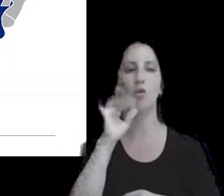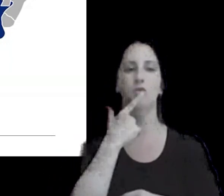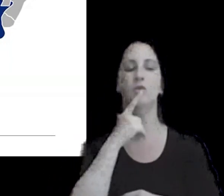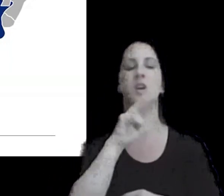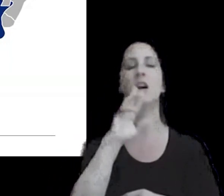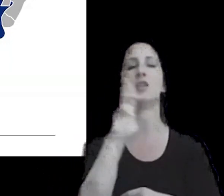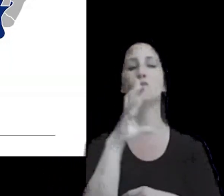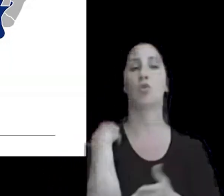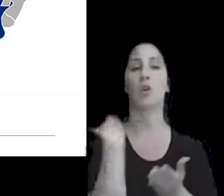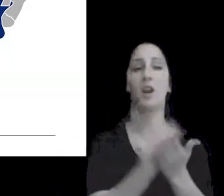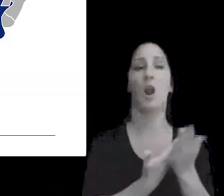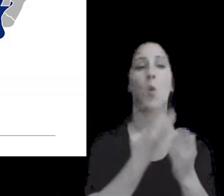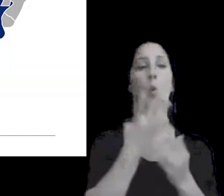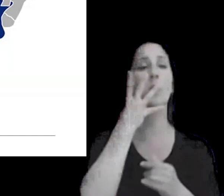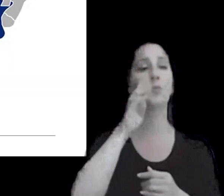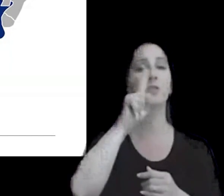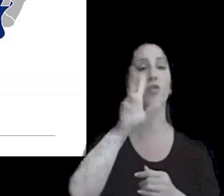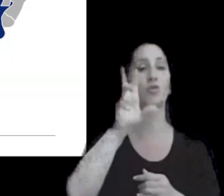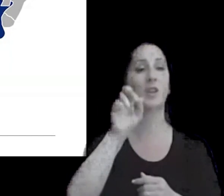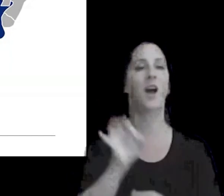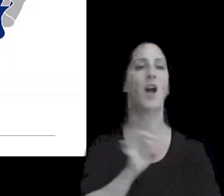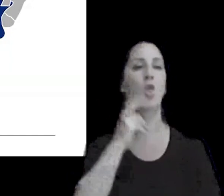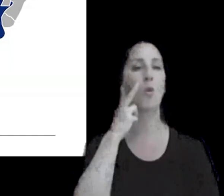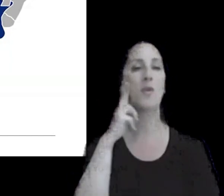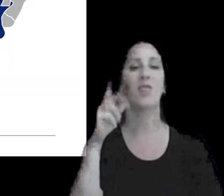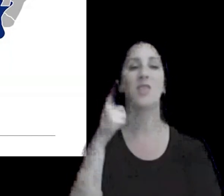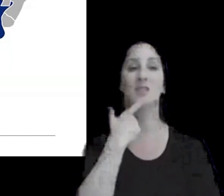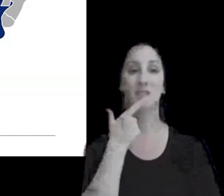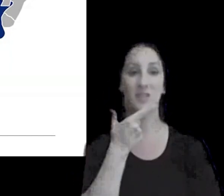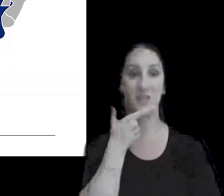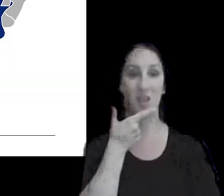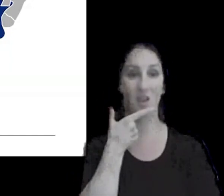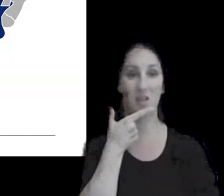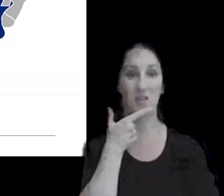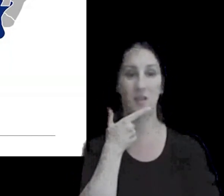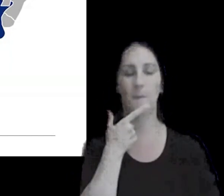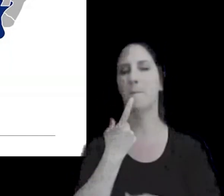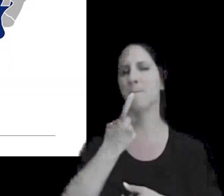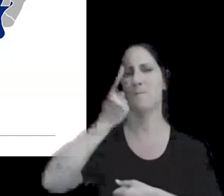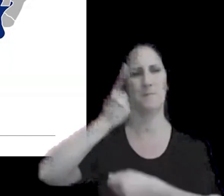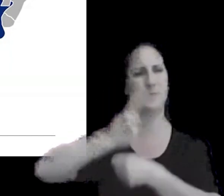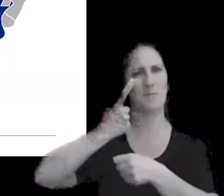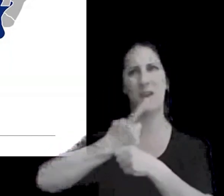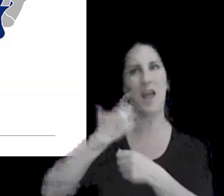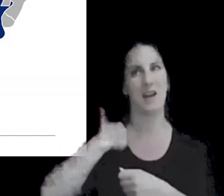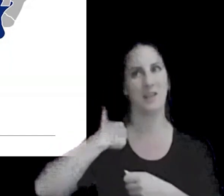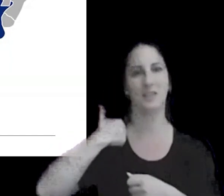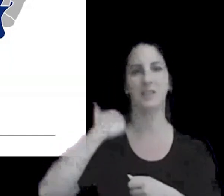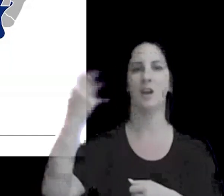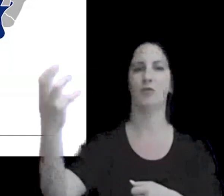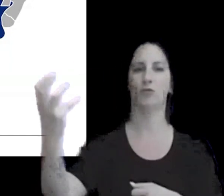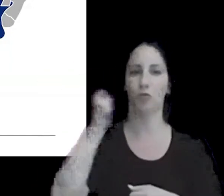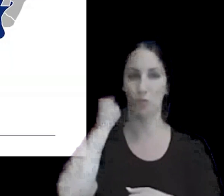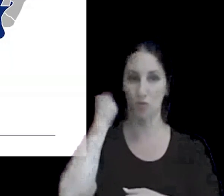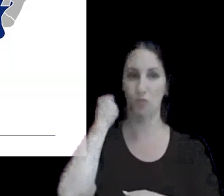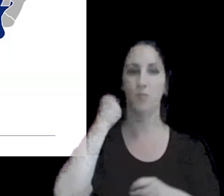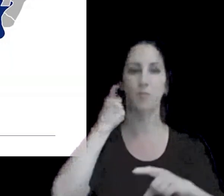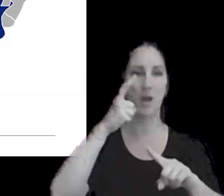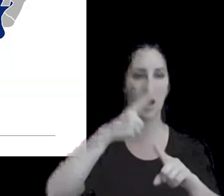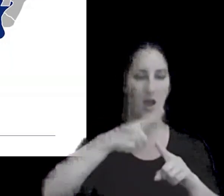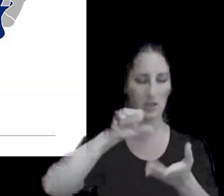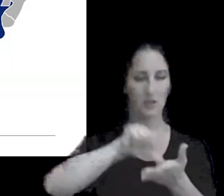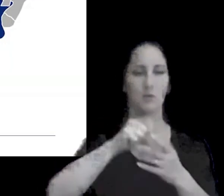4130 del 2017 que fue la una de las primeras que adoptó el informe país por país